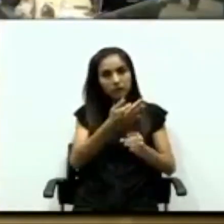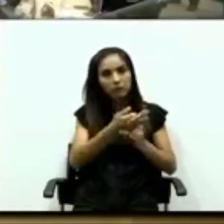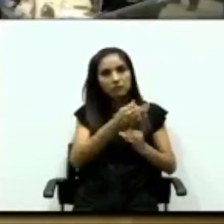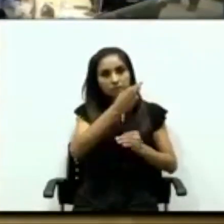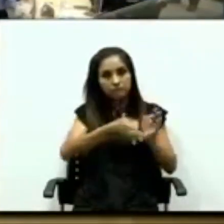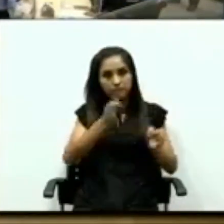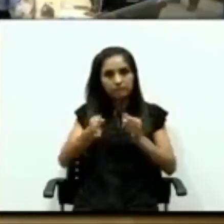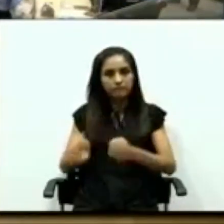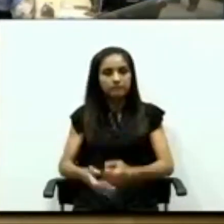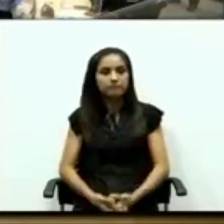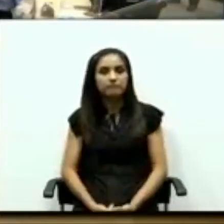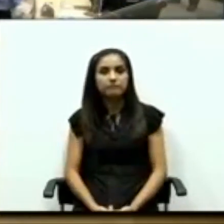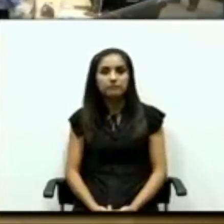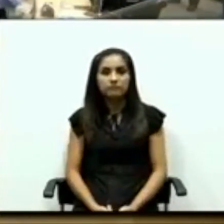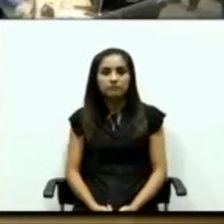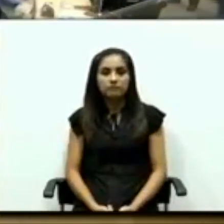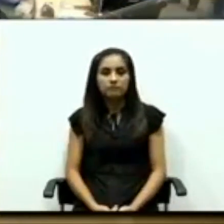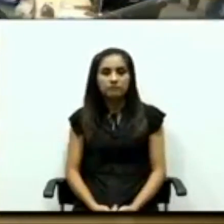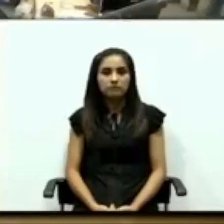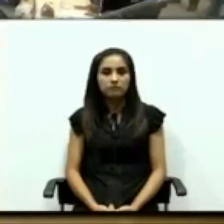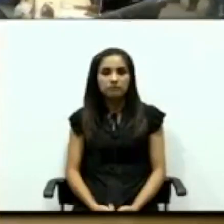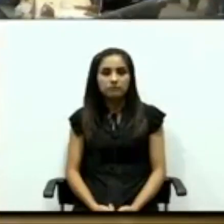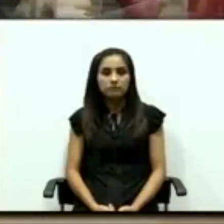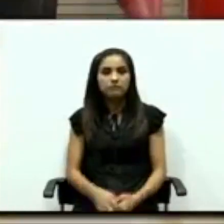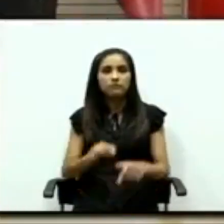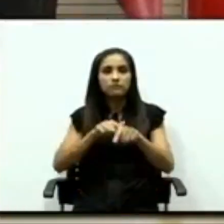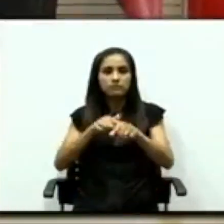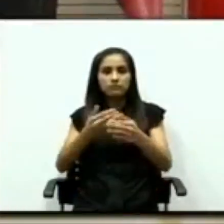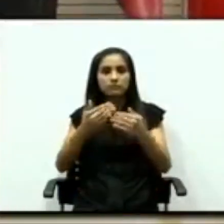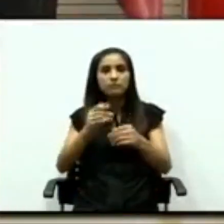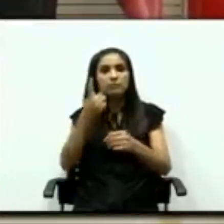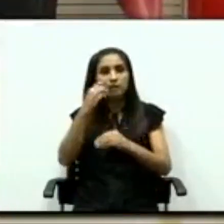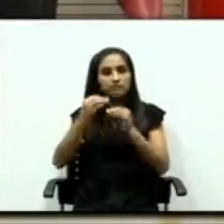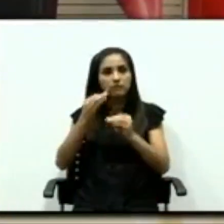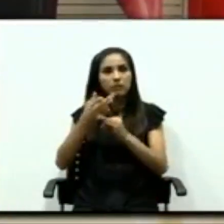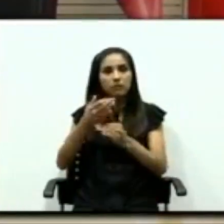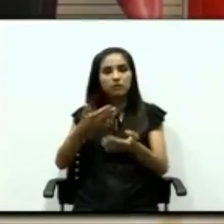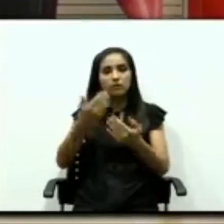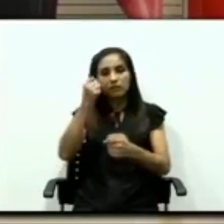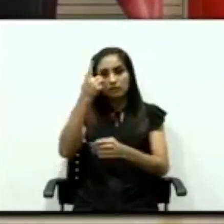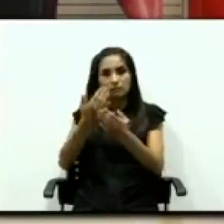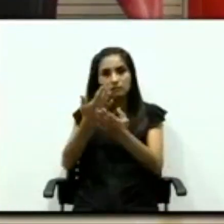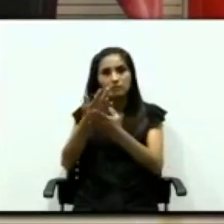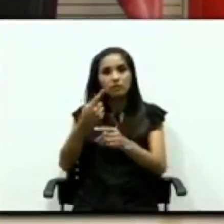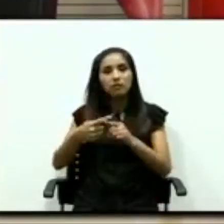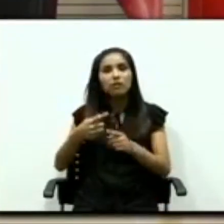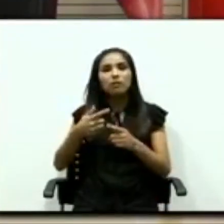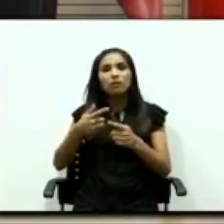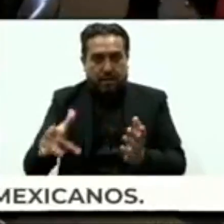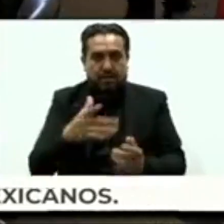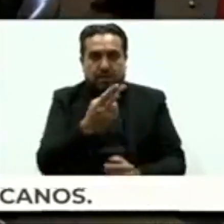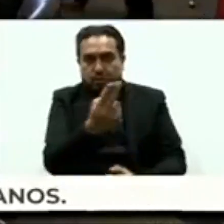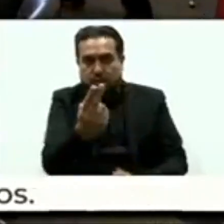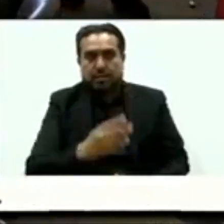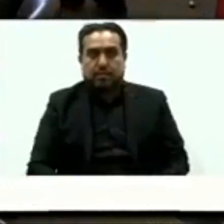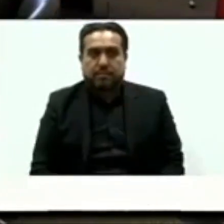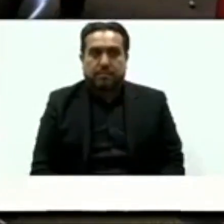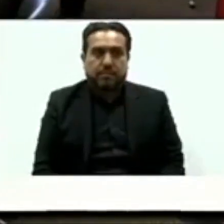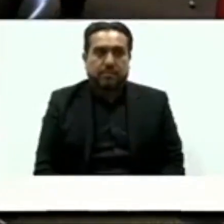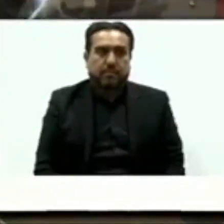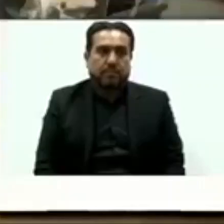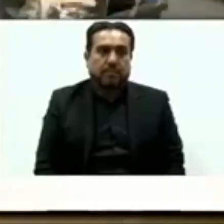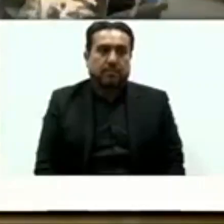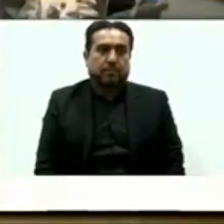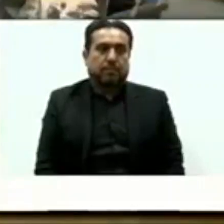advirtió que actualmente en el sistema de fiscalización local, la Ley de Fiscalización Superior del Estado de Guanajuato solo contempla